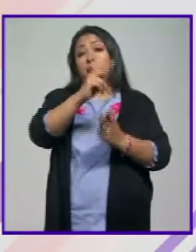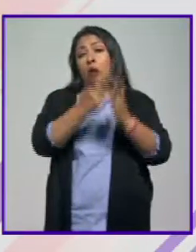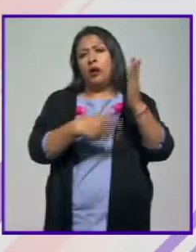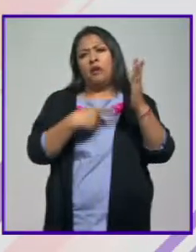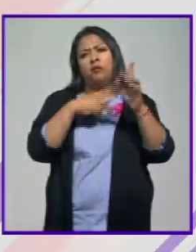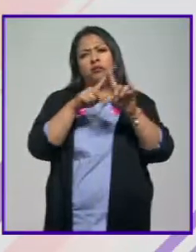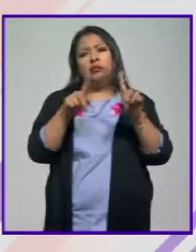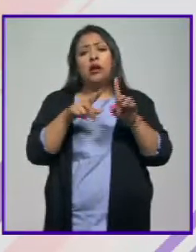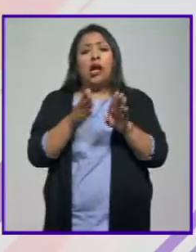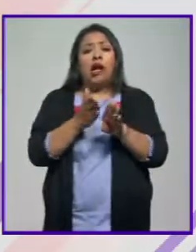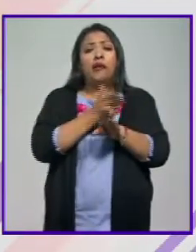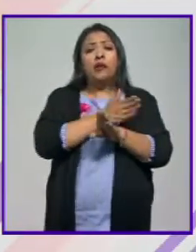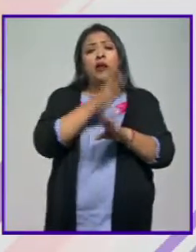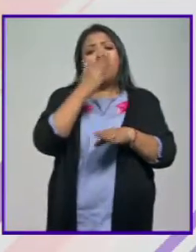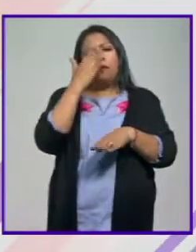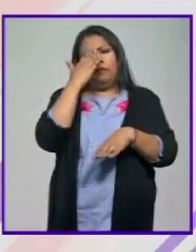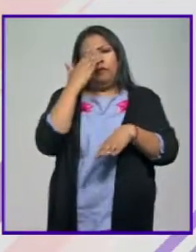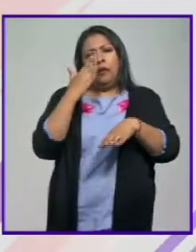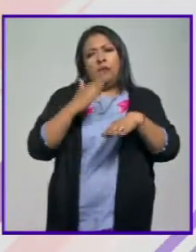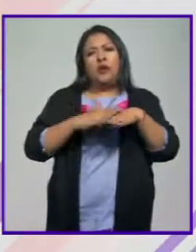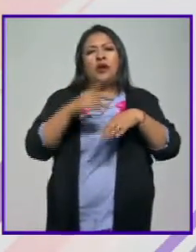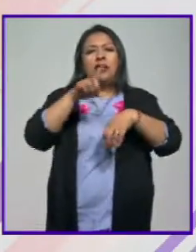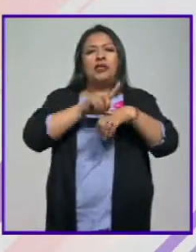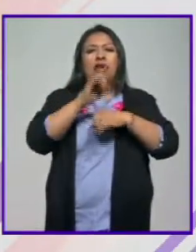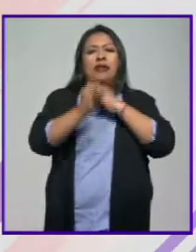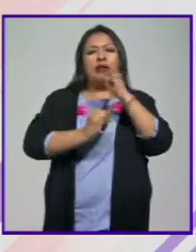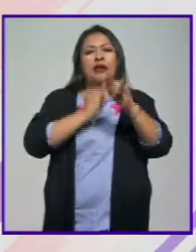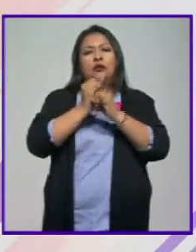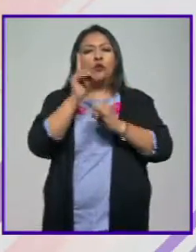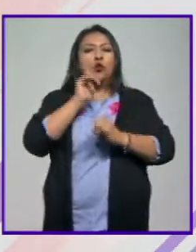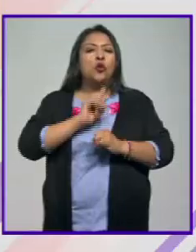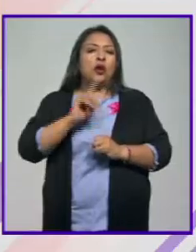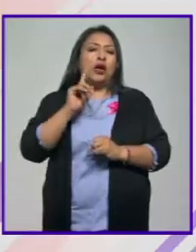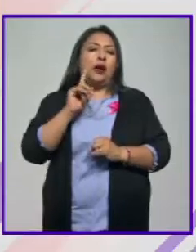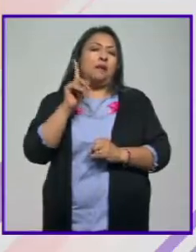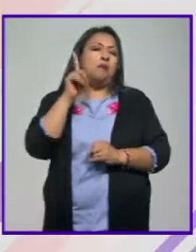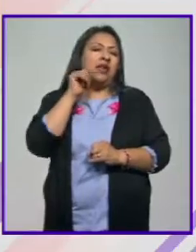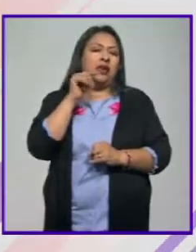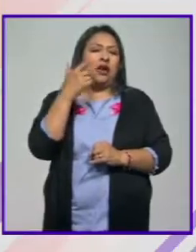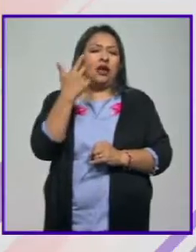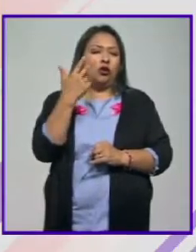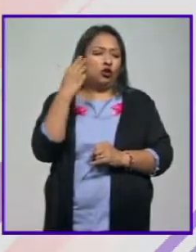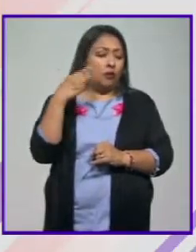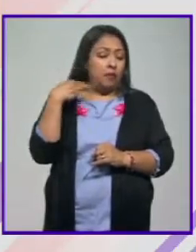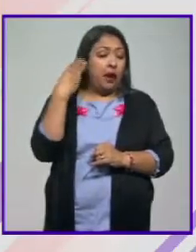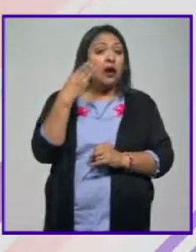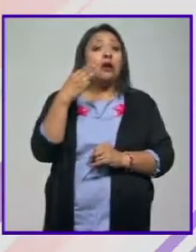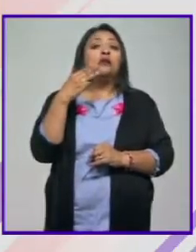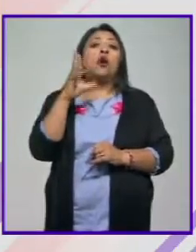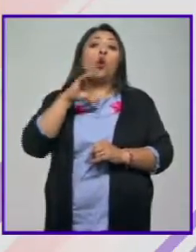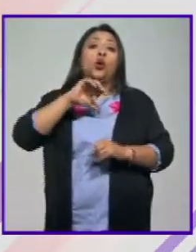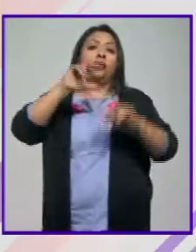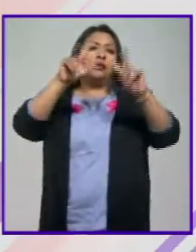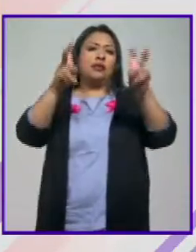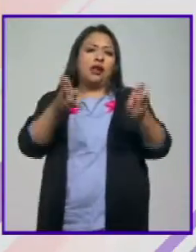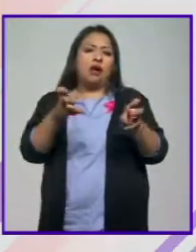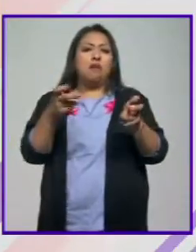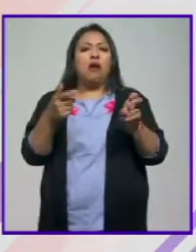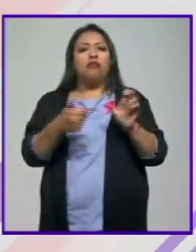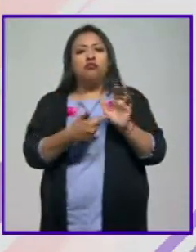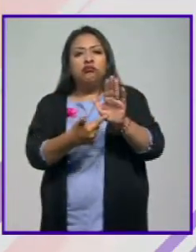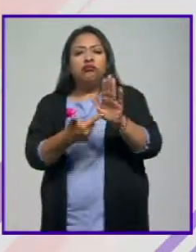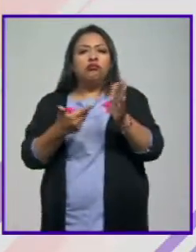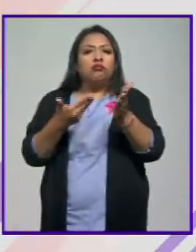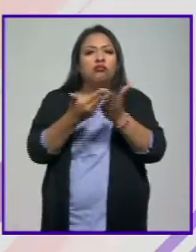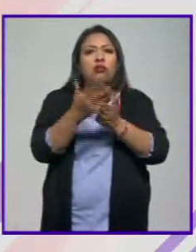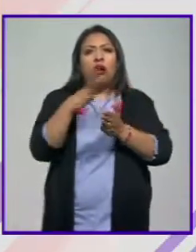variado en la antesala de la conmemoración del Día Internacional de la Mujer, este 8 de marzo, es decir, el día de mañana. Hoy tenemos un tema que llega a la mesa y